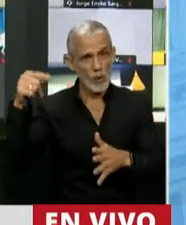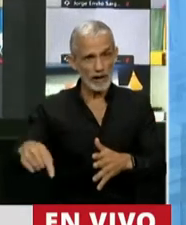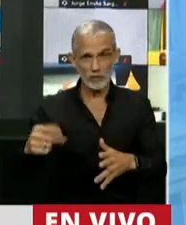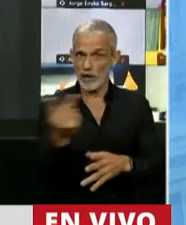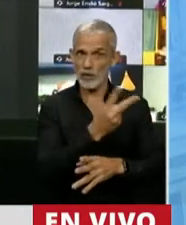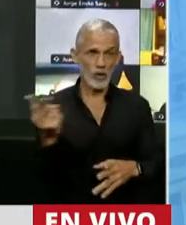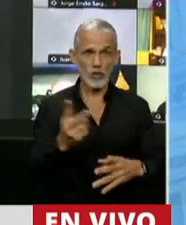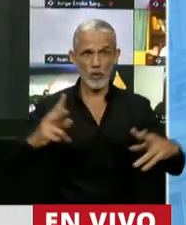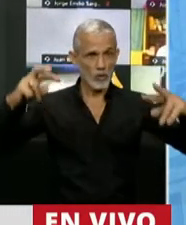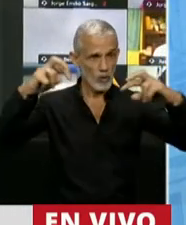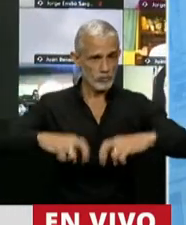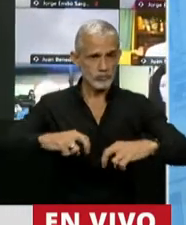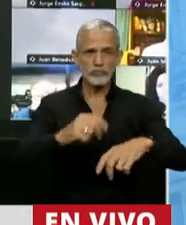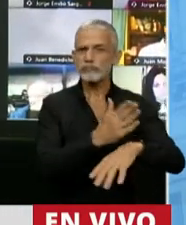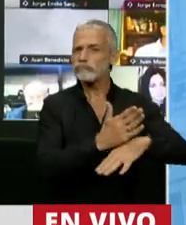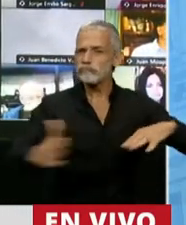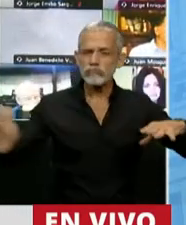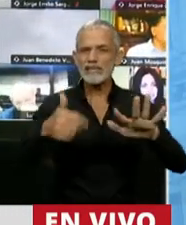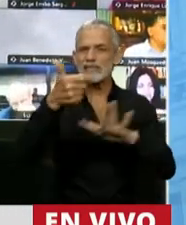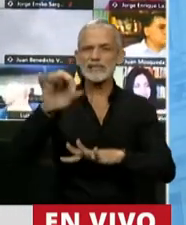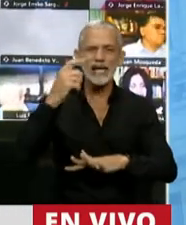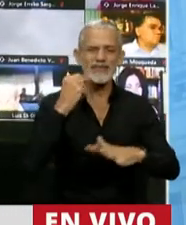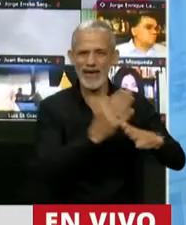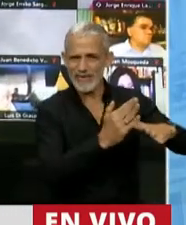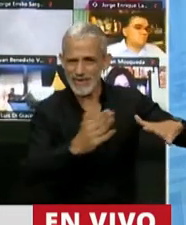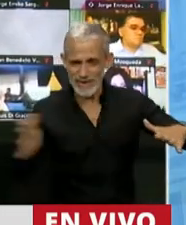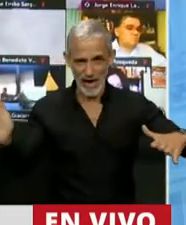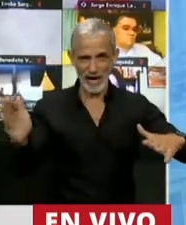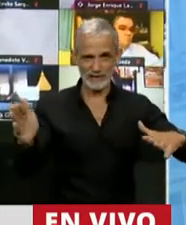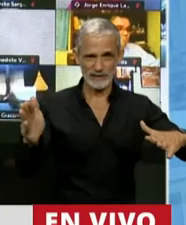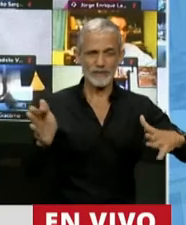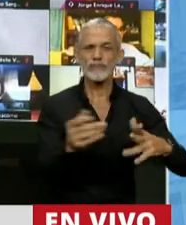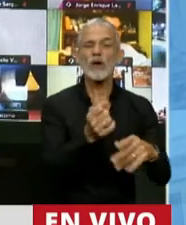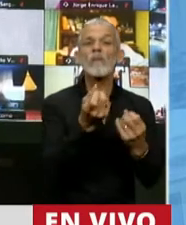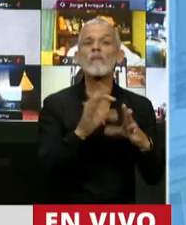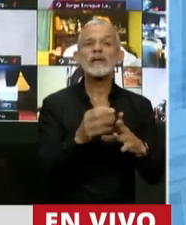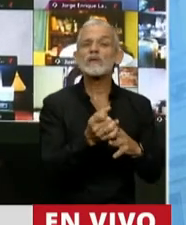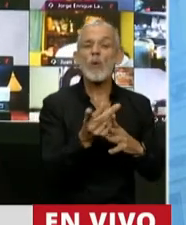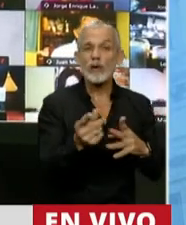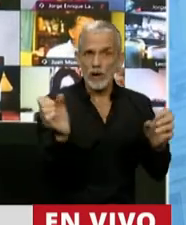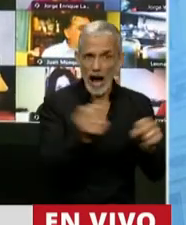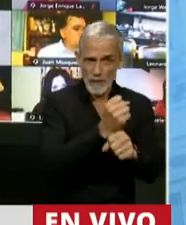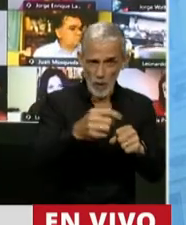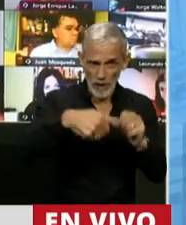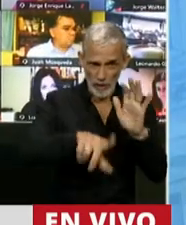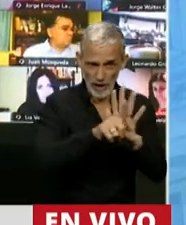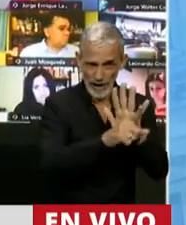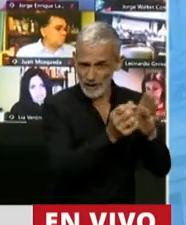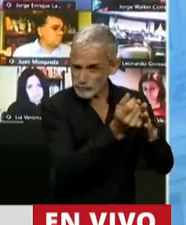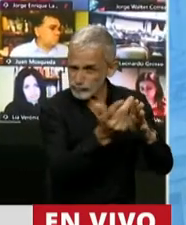de Buenos Aires en un plazo de 60 días corridos, contados a partir de la sanción de la presente.